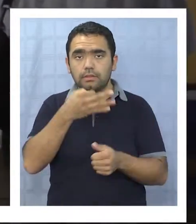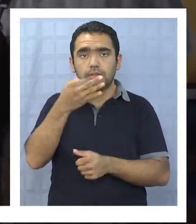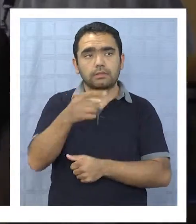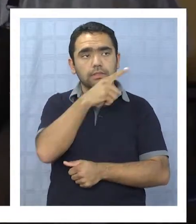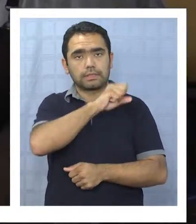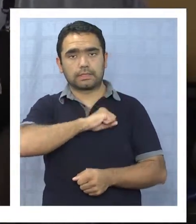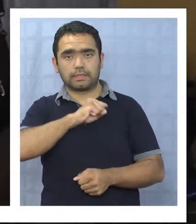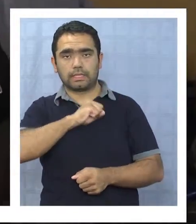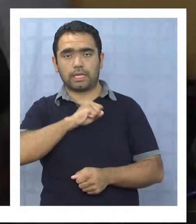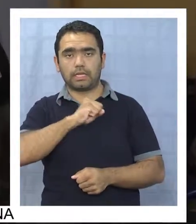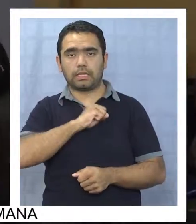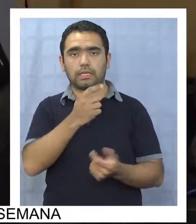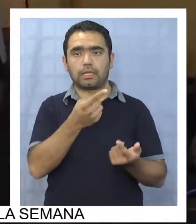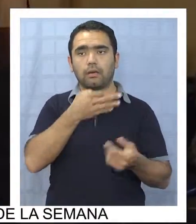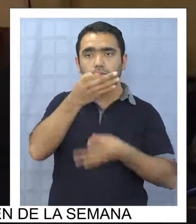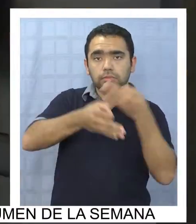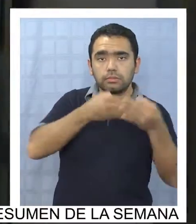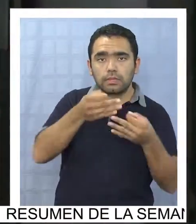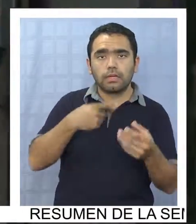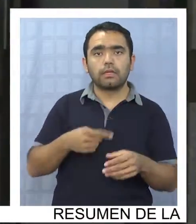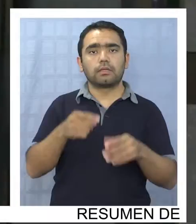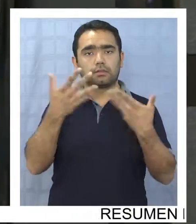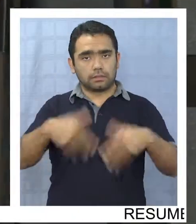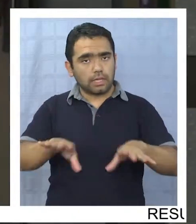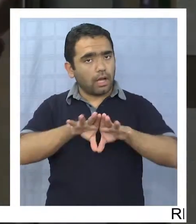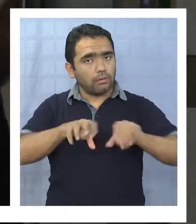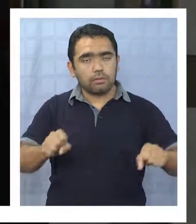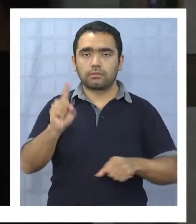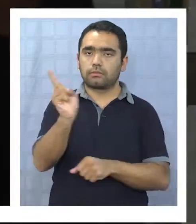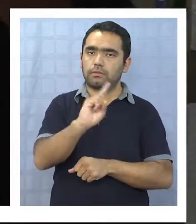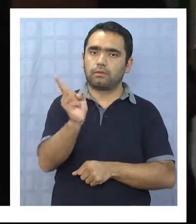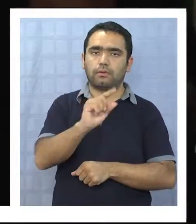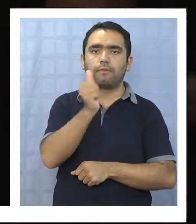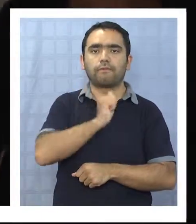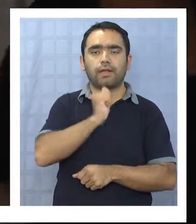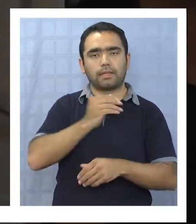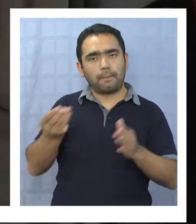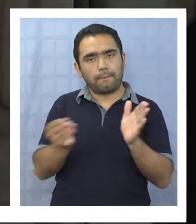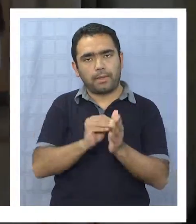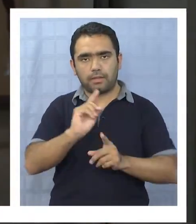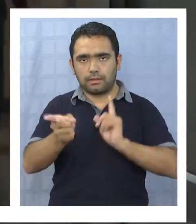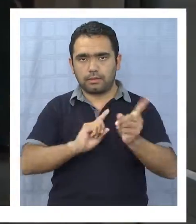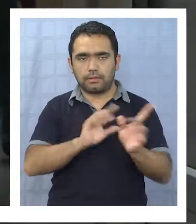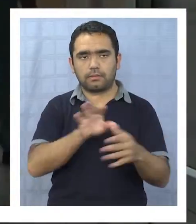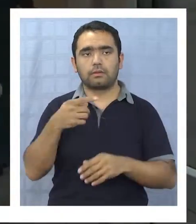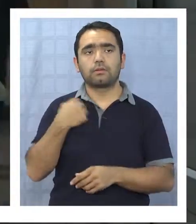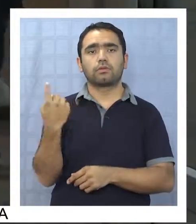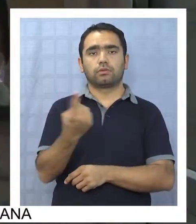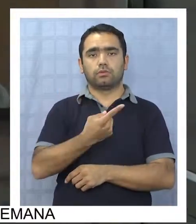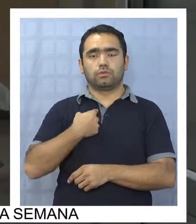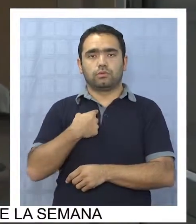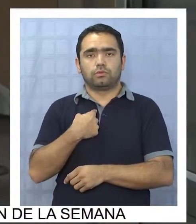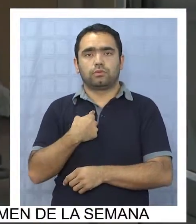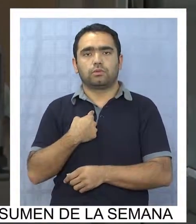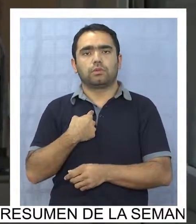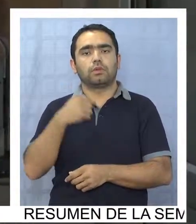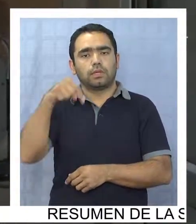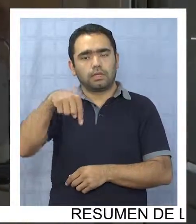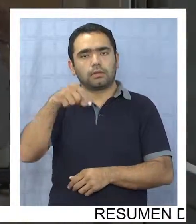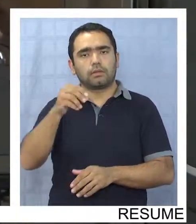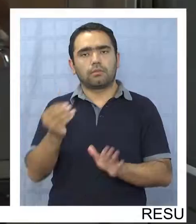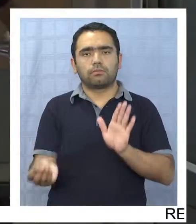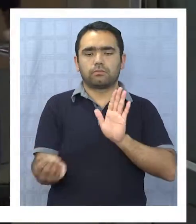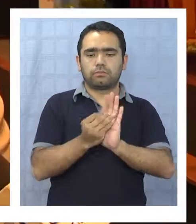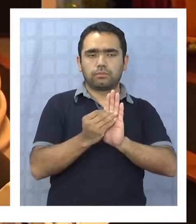Poder Central no es concluyente respecto del proyecto del centro oncológico. Hemos declarado como política prioritaria para este